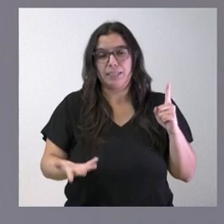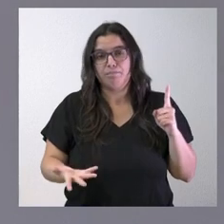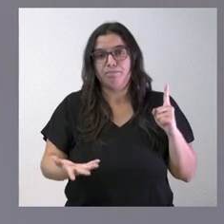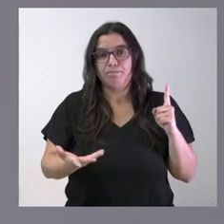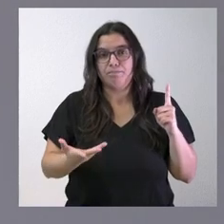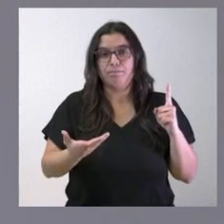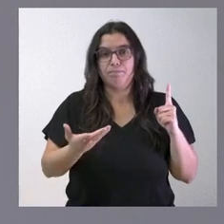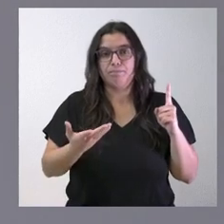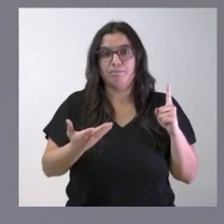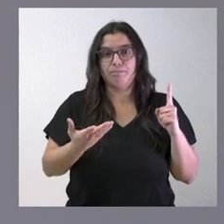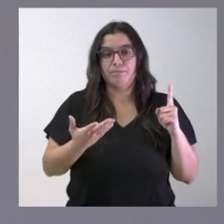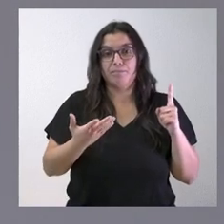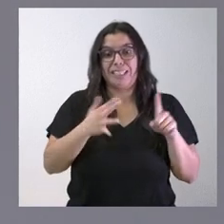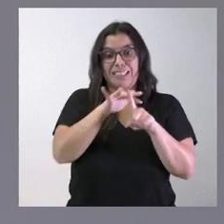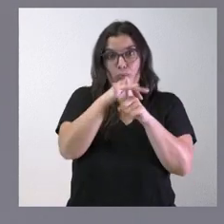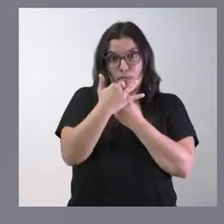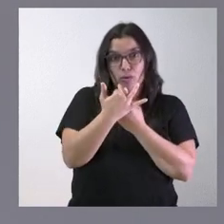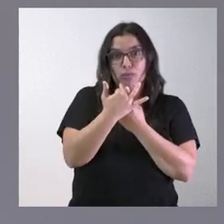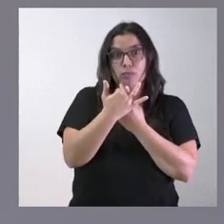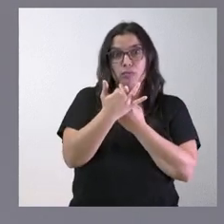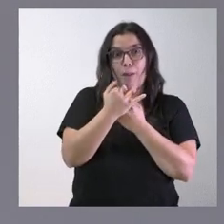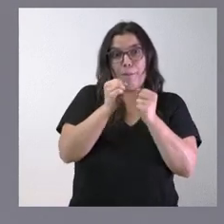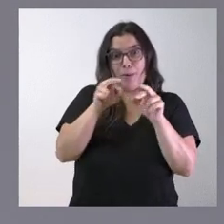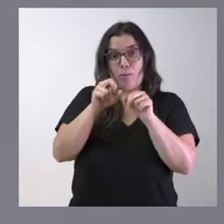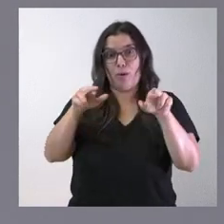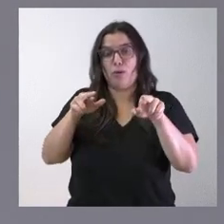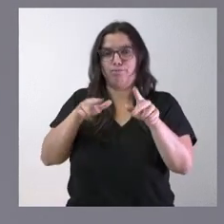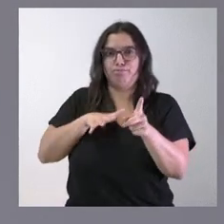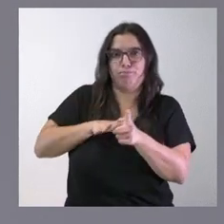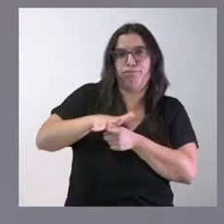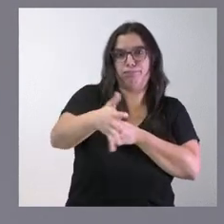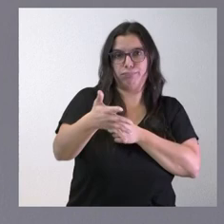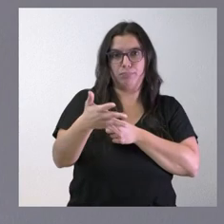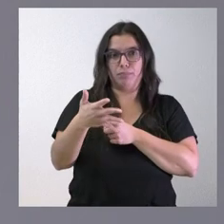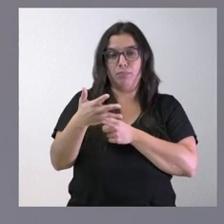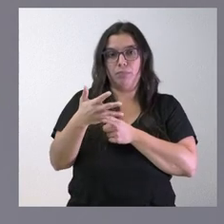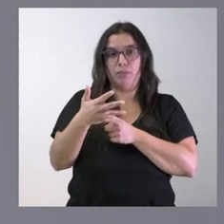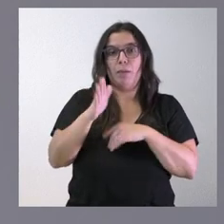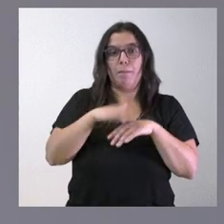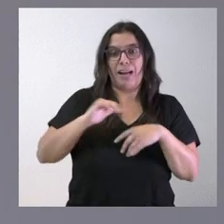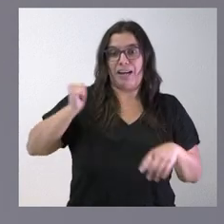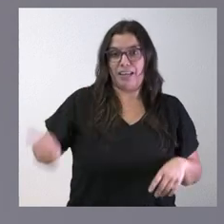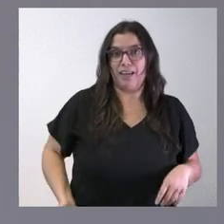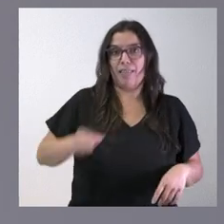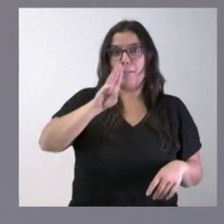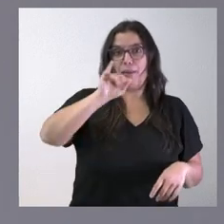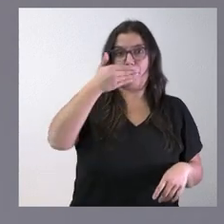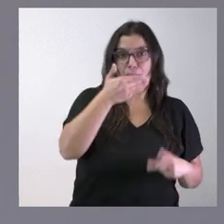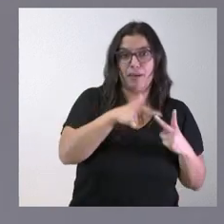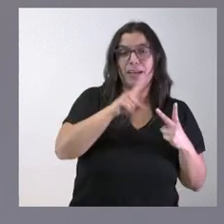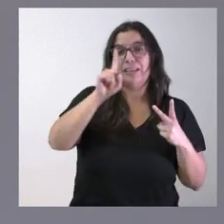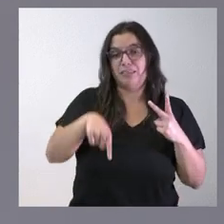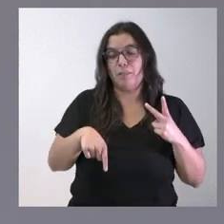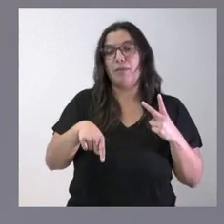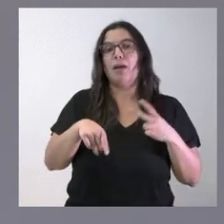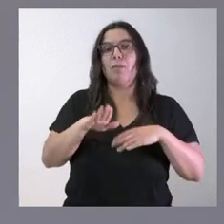situación de deterioro está teniendo un impacto no solamente en términos de PIB, y sino también en términos del